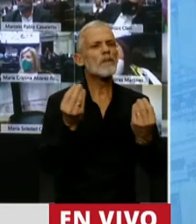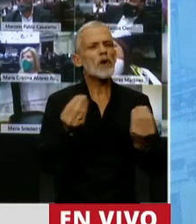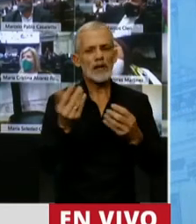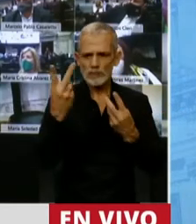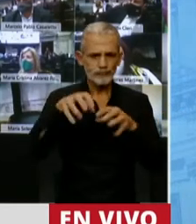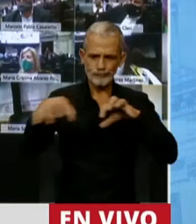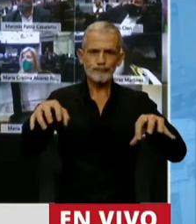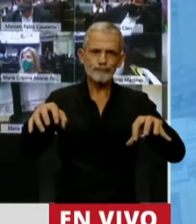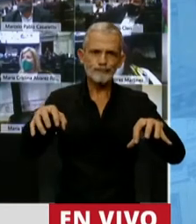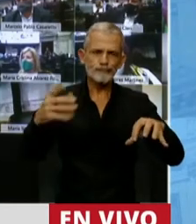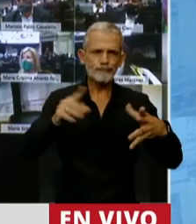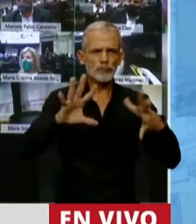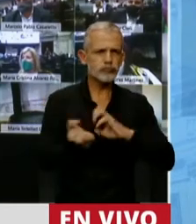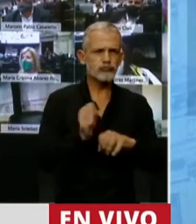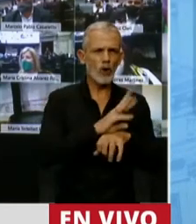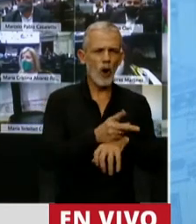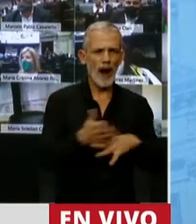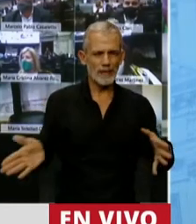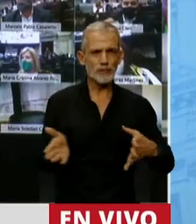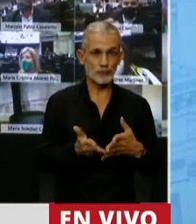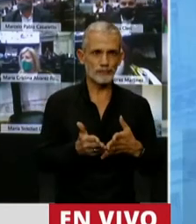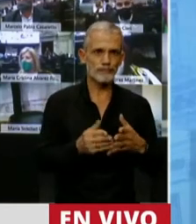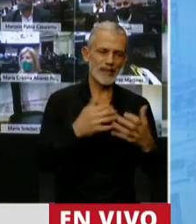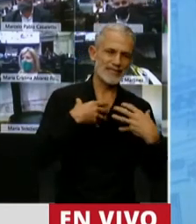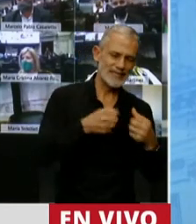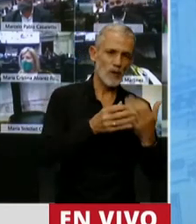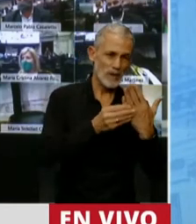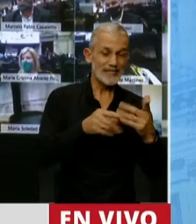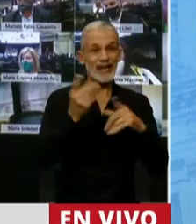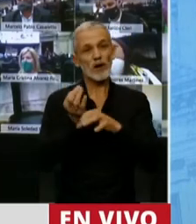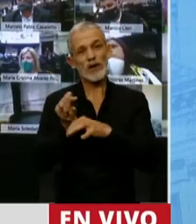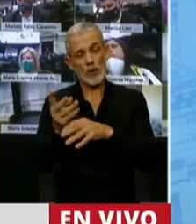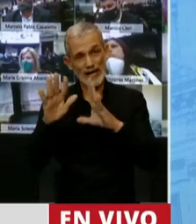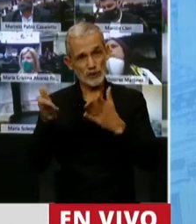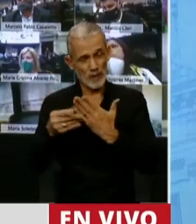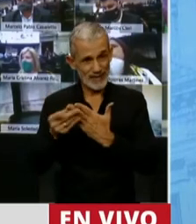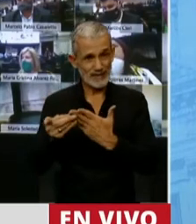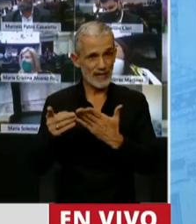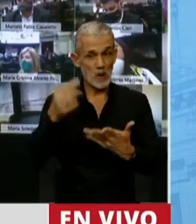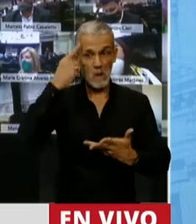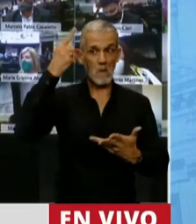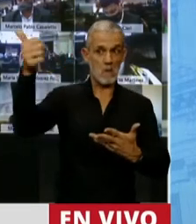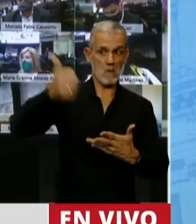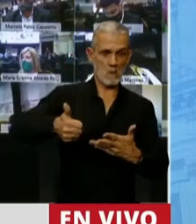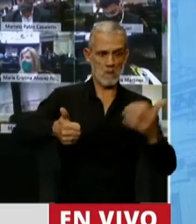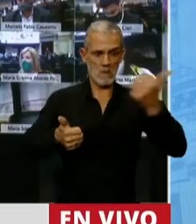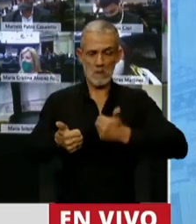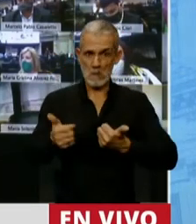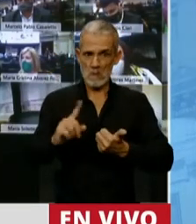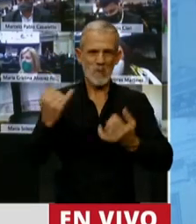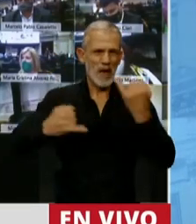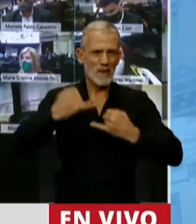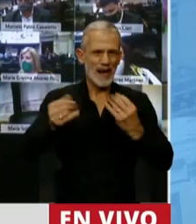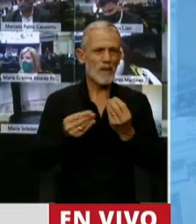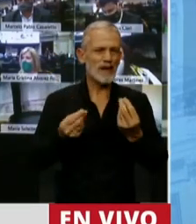más afectadas de la pandemia. Es más, me llama poderosamente la atención que no hayan tenido la iniciativa de venir a explicar